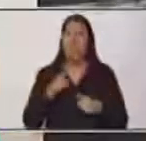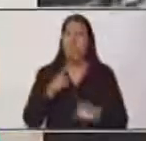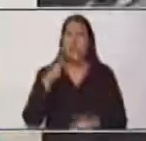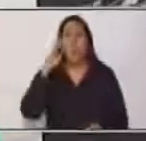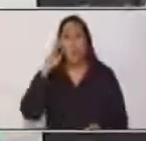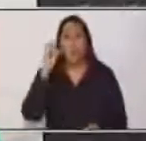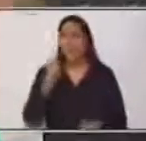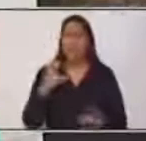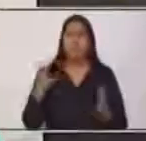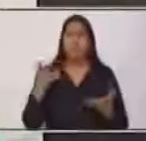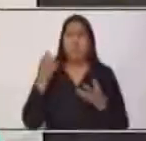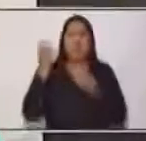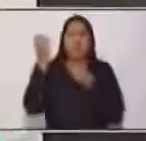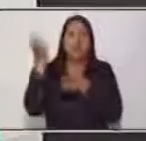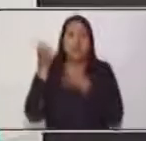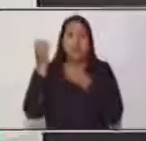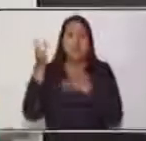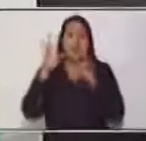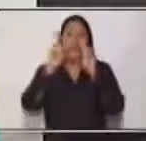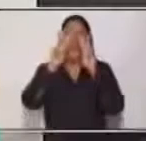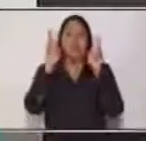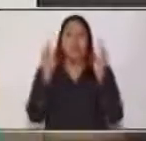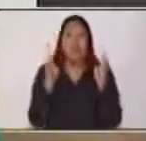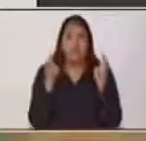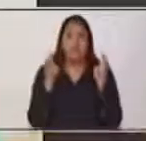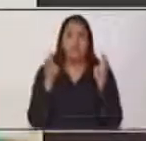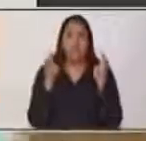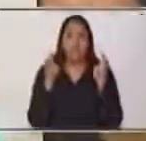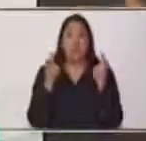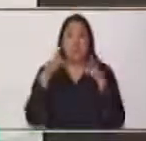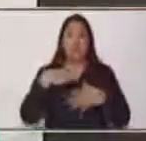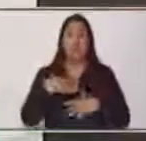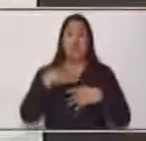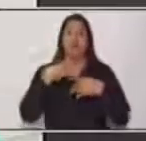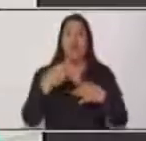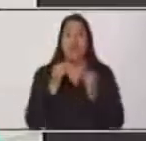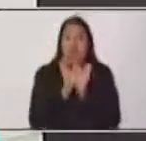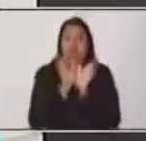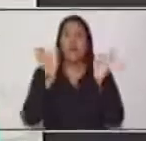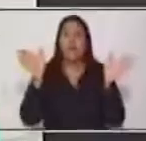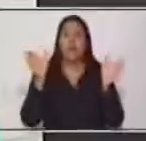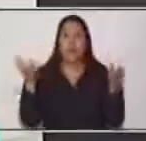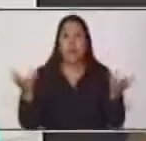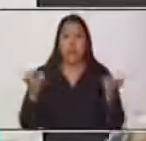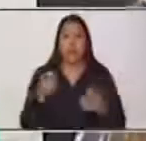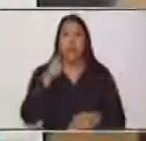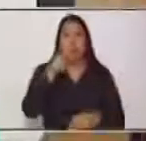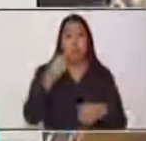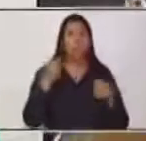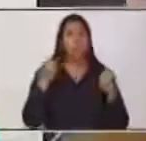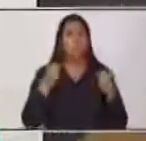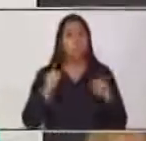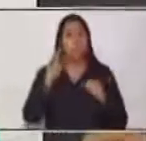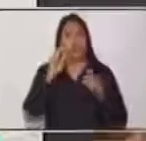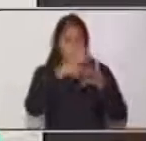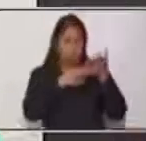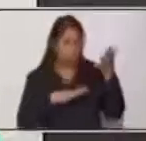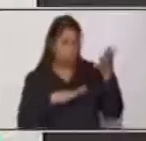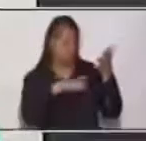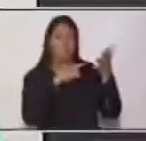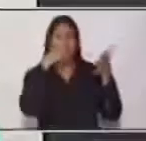obviamente, de temas de interés general. Usted va a realizar un tipo de texto